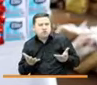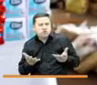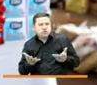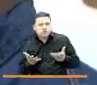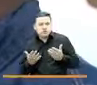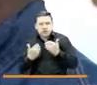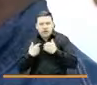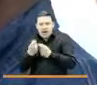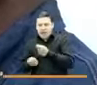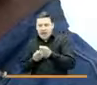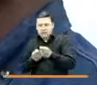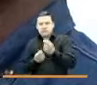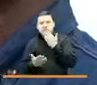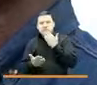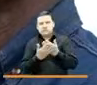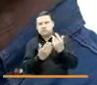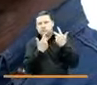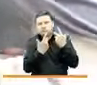negocio.